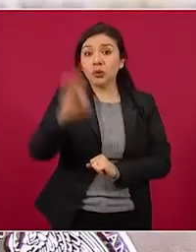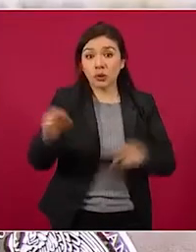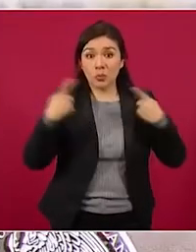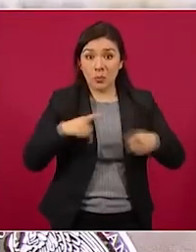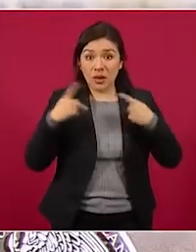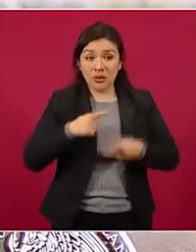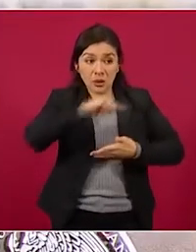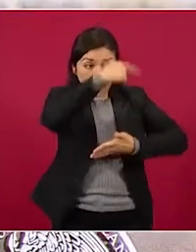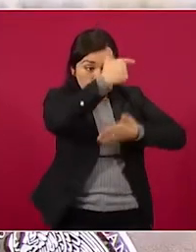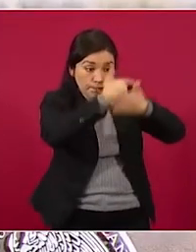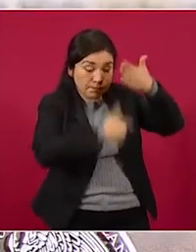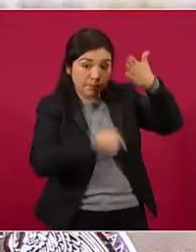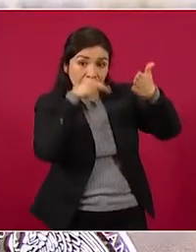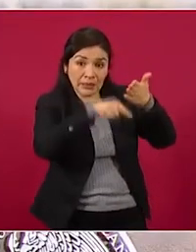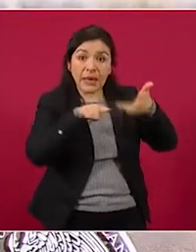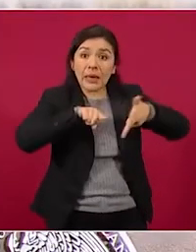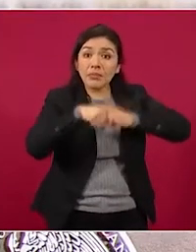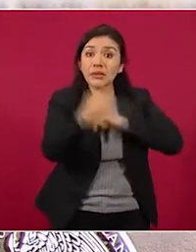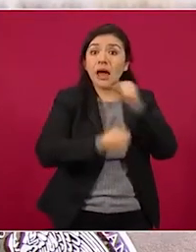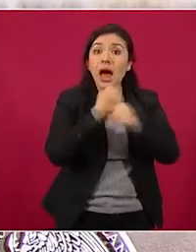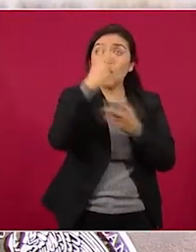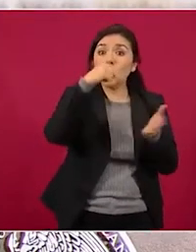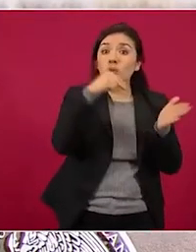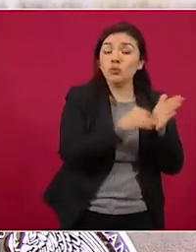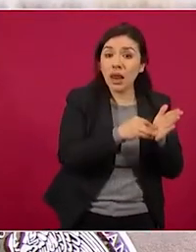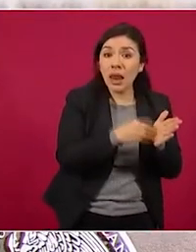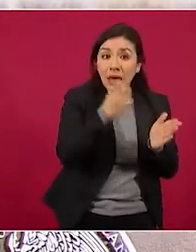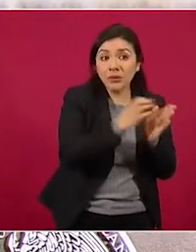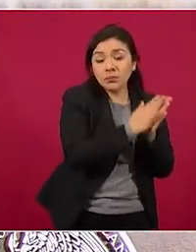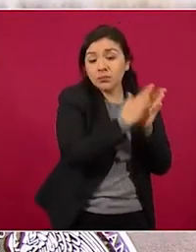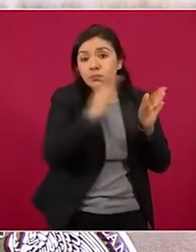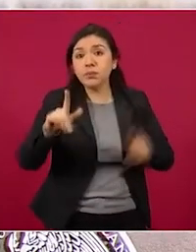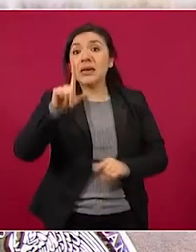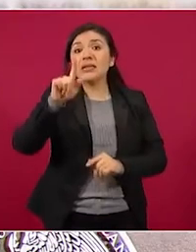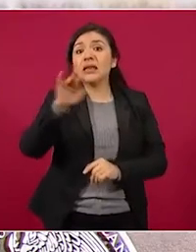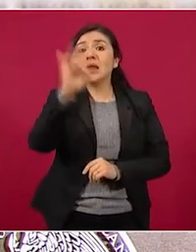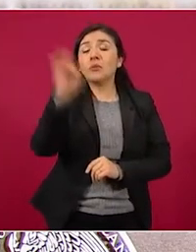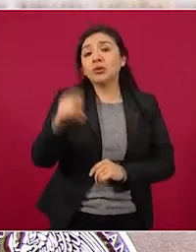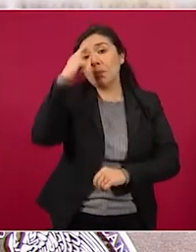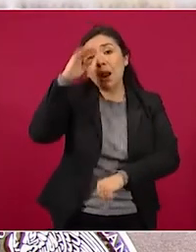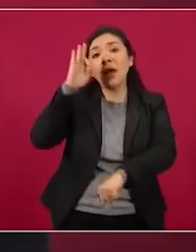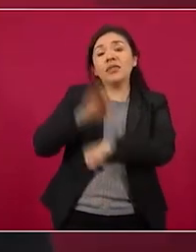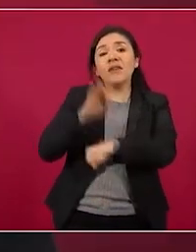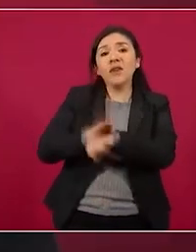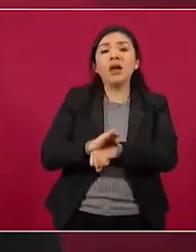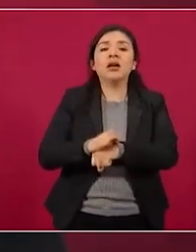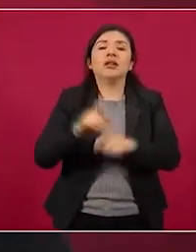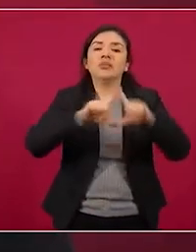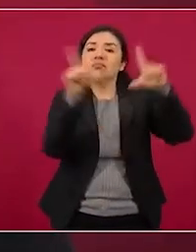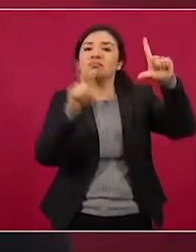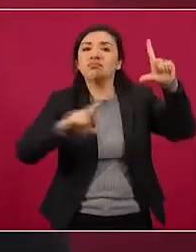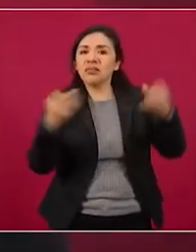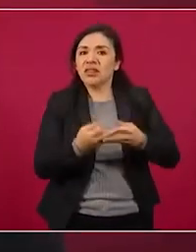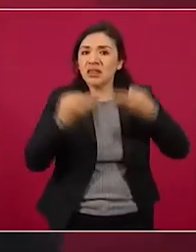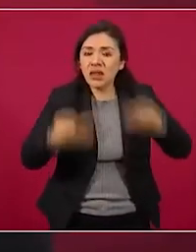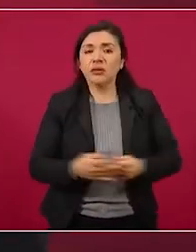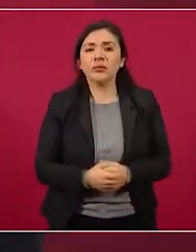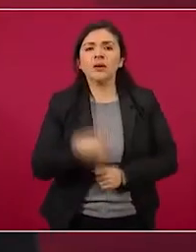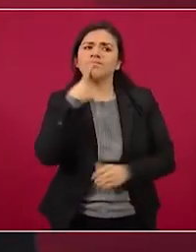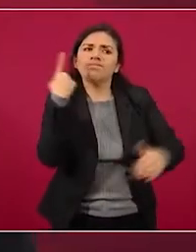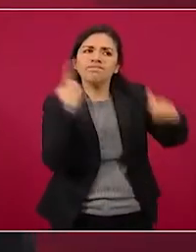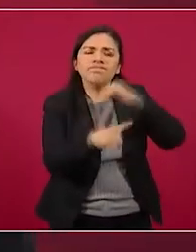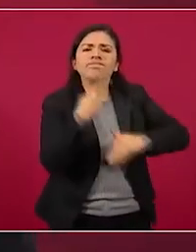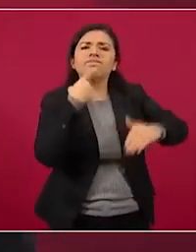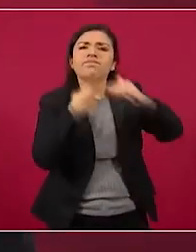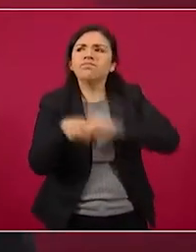que han contabilizado desde el 2000, el 70 por ciento eran activistas en defensa del territorio, denunciadores de las ligas